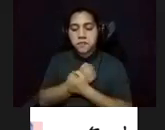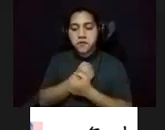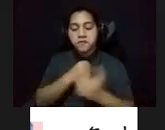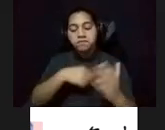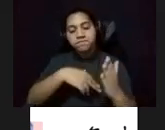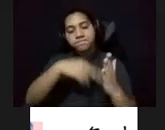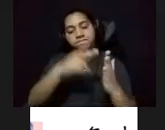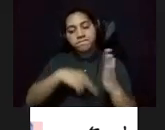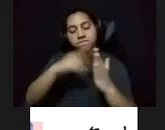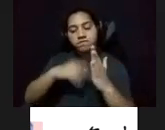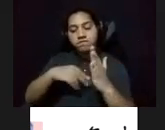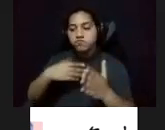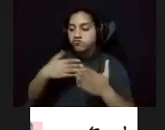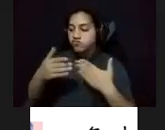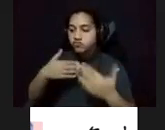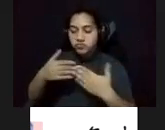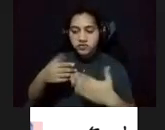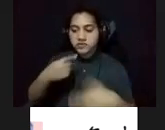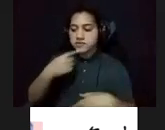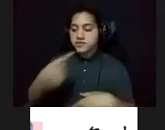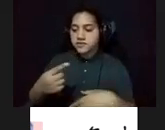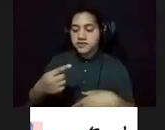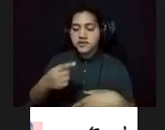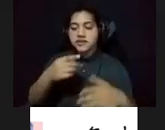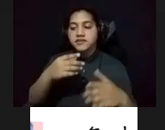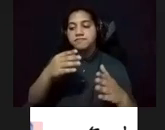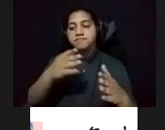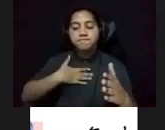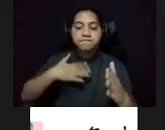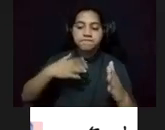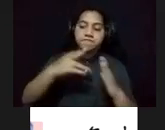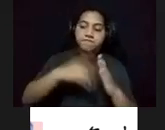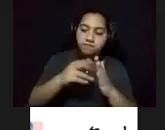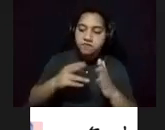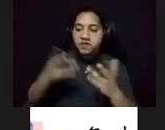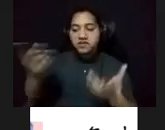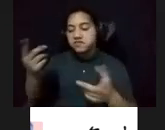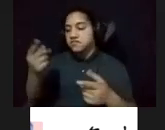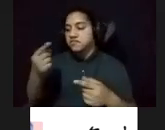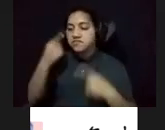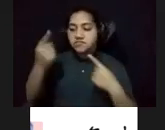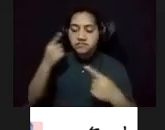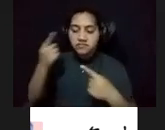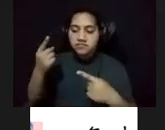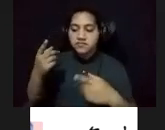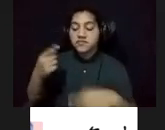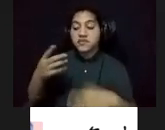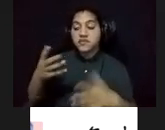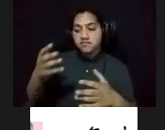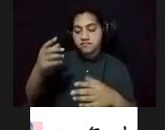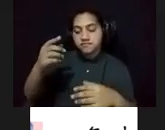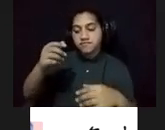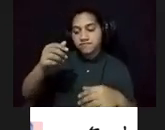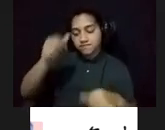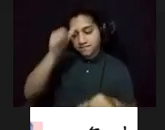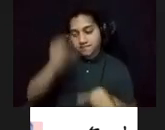importa lo que digan de mi obra ni cómo la definan. Lo que quiero que recuerden del TEFO, el secretario